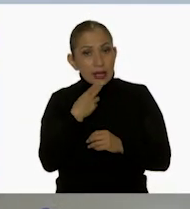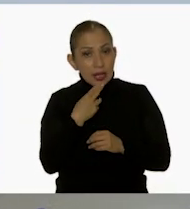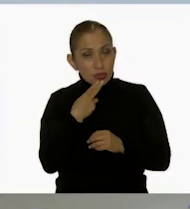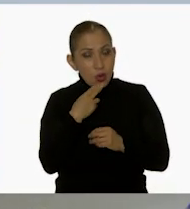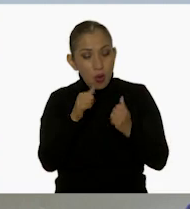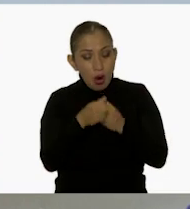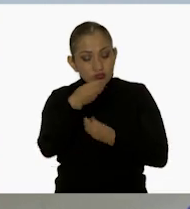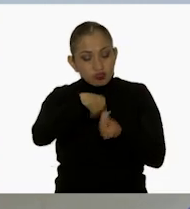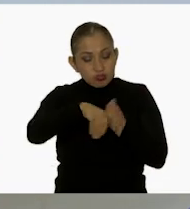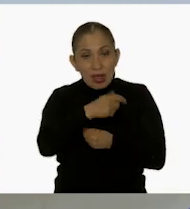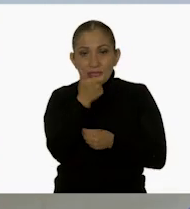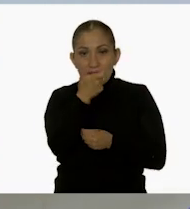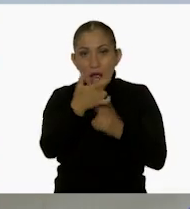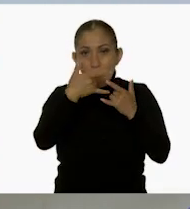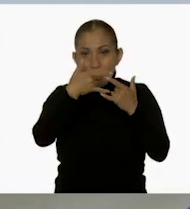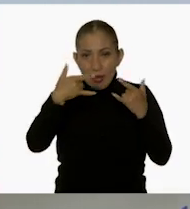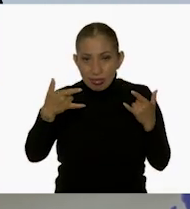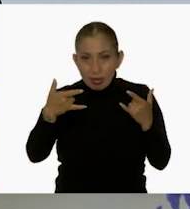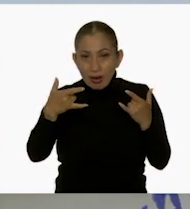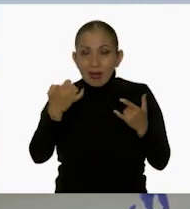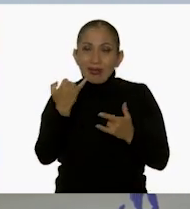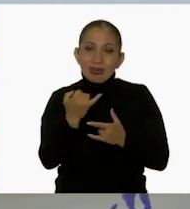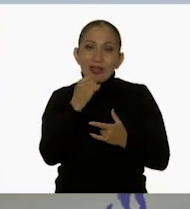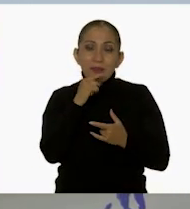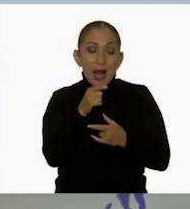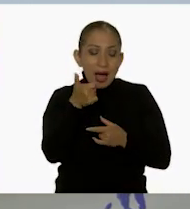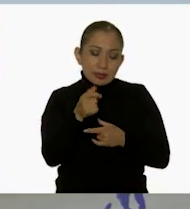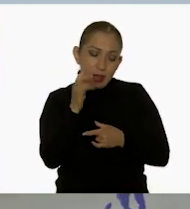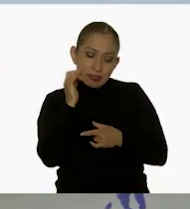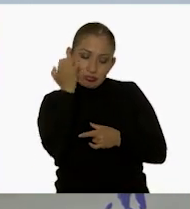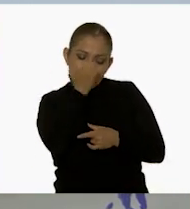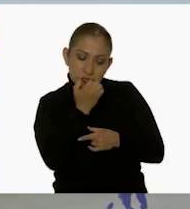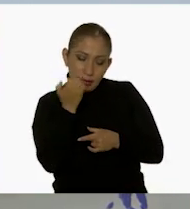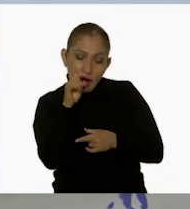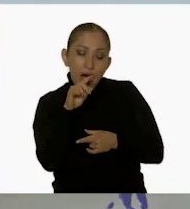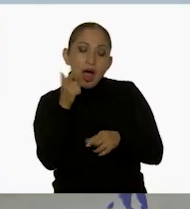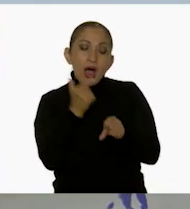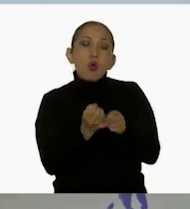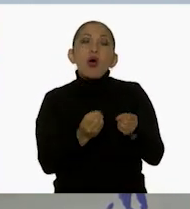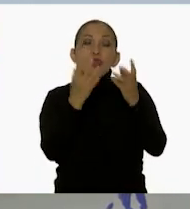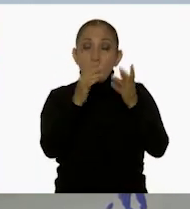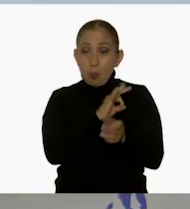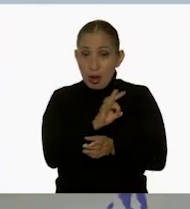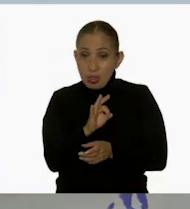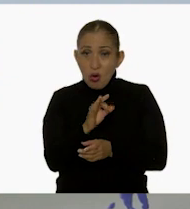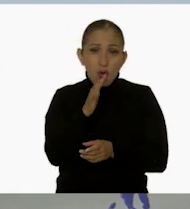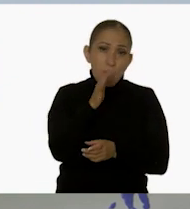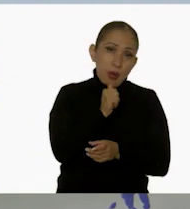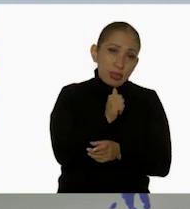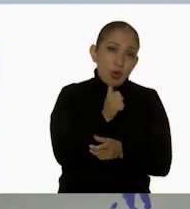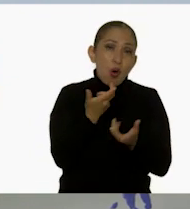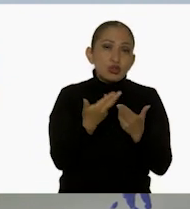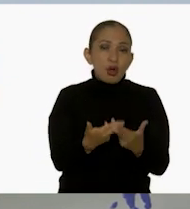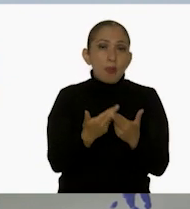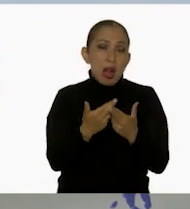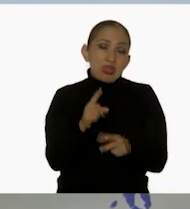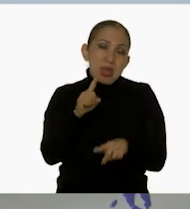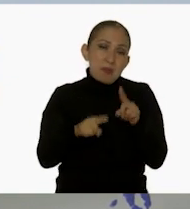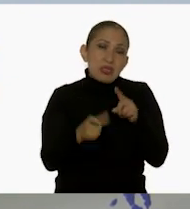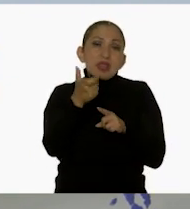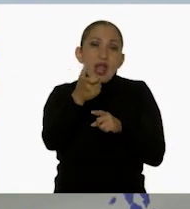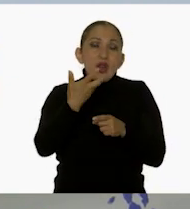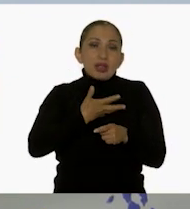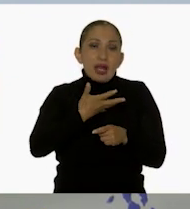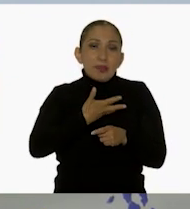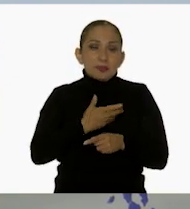Utilizando nuestros billetes y de esta manera podemos ver cuánto pagamos y cuánto nos va sobrando dependiendo del